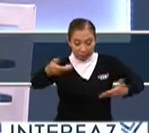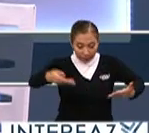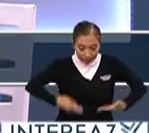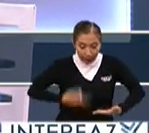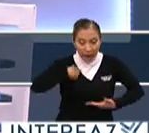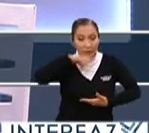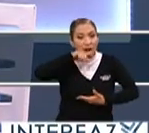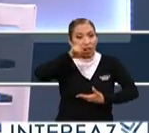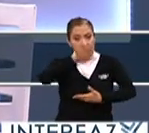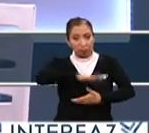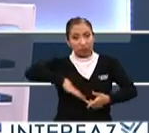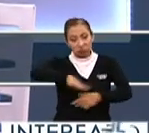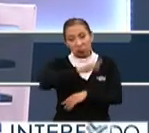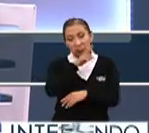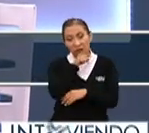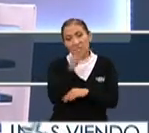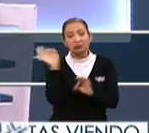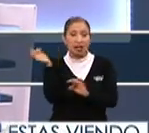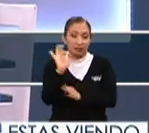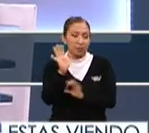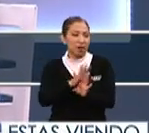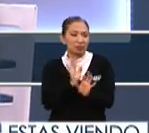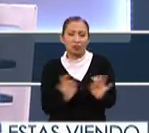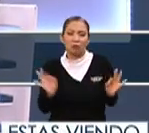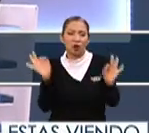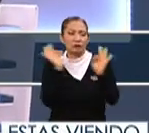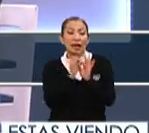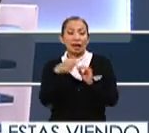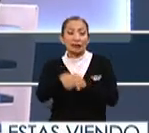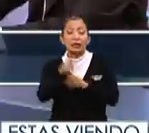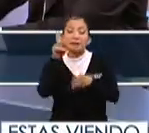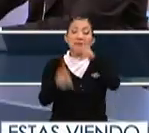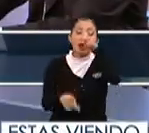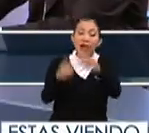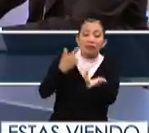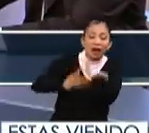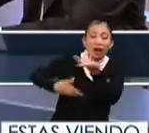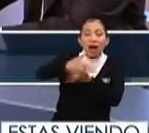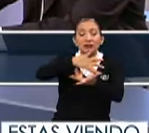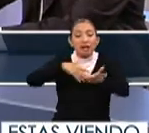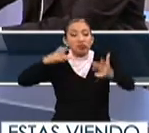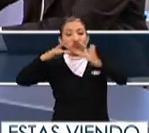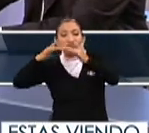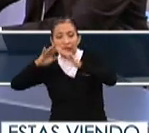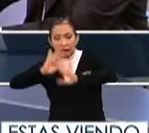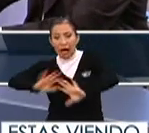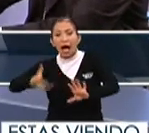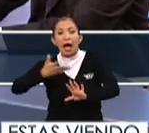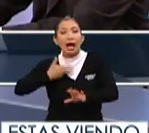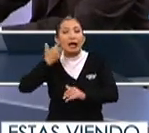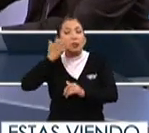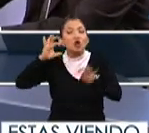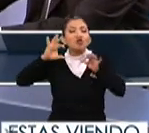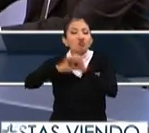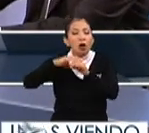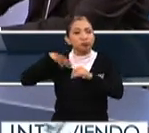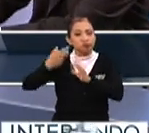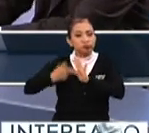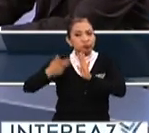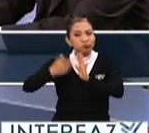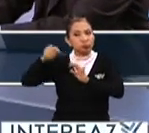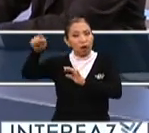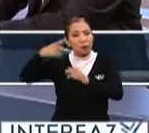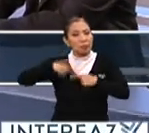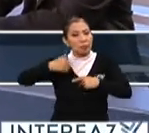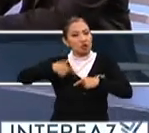desde luego estas condiciones. desde luego lo más importante es este diálogo y esta conexión ya que queremos tener de manera permanente